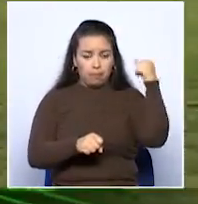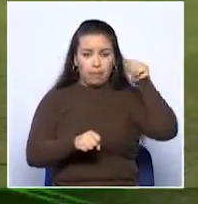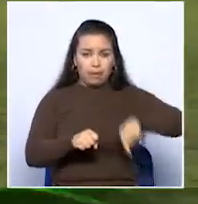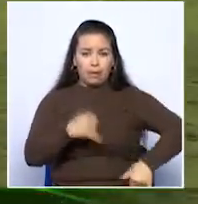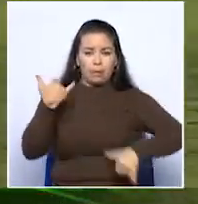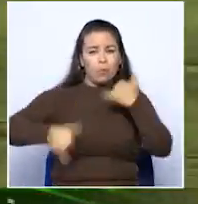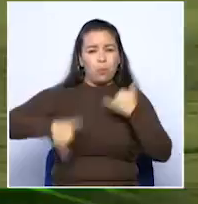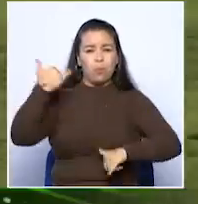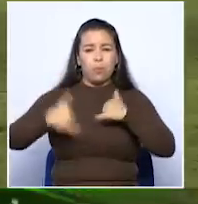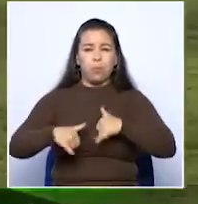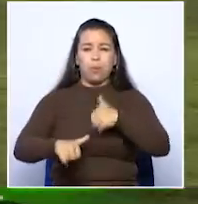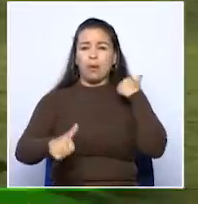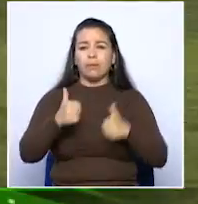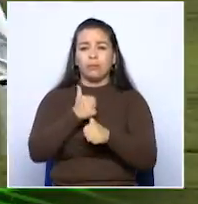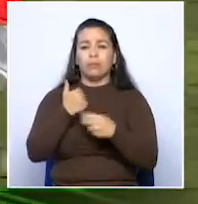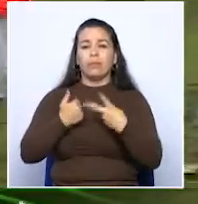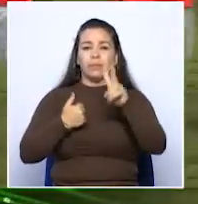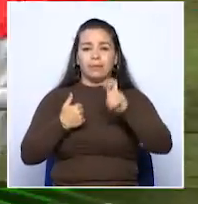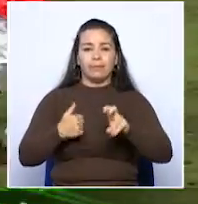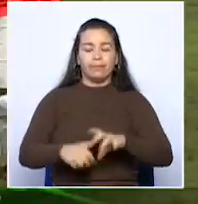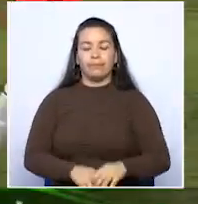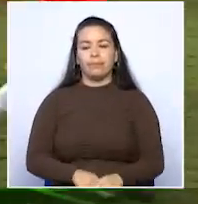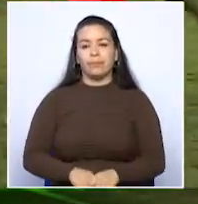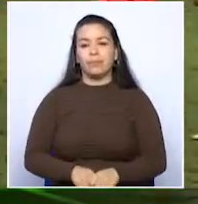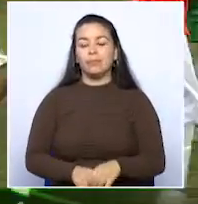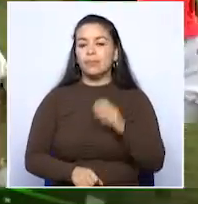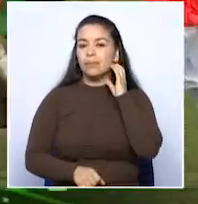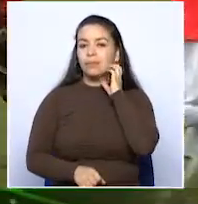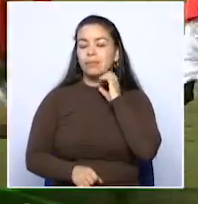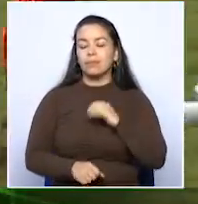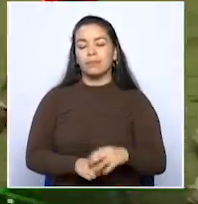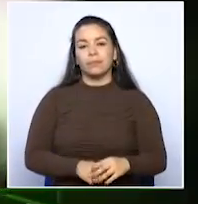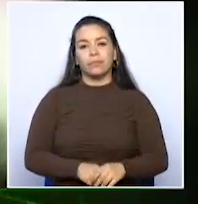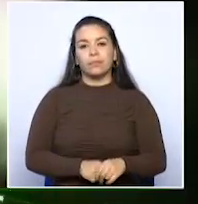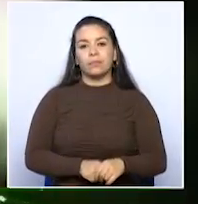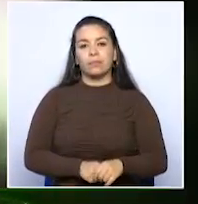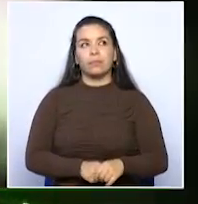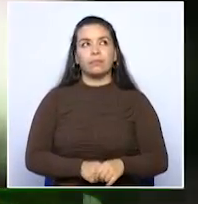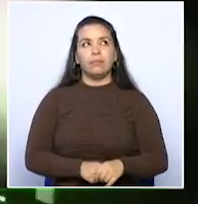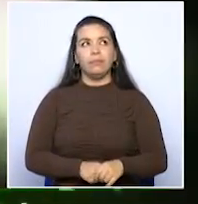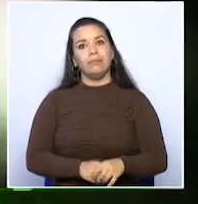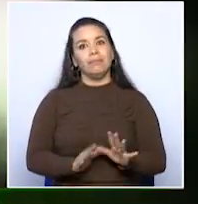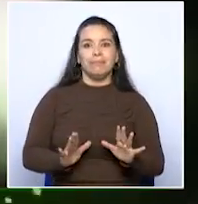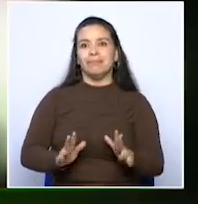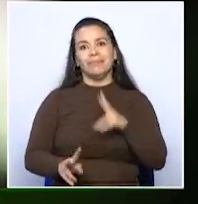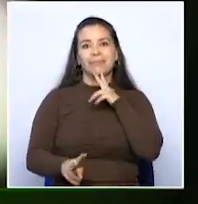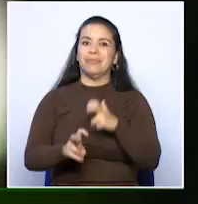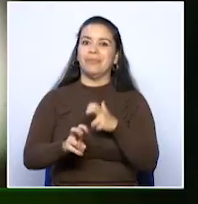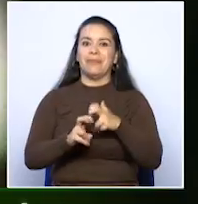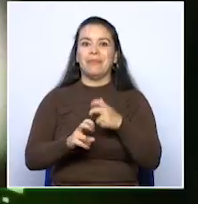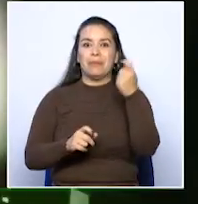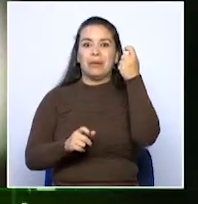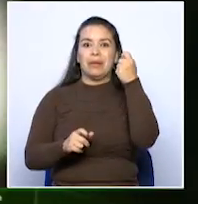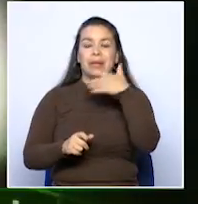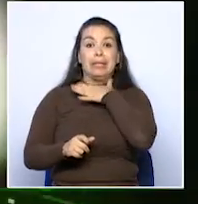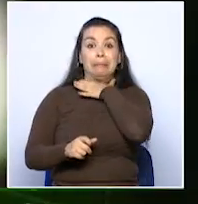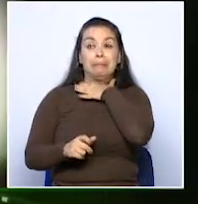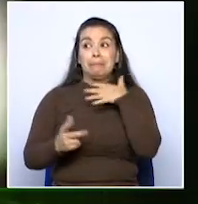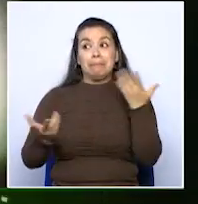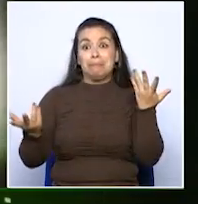Restrebo para ser parte de la selección Colombia sub-17. Un poco difícil porque pues económicamente no